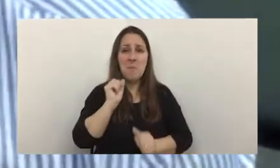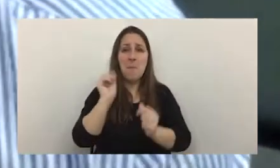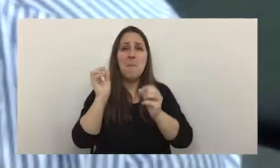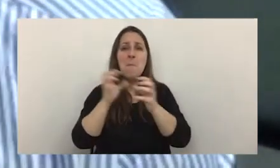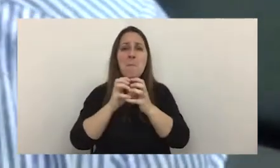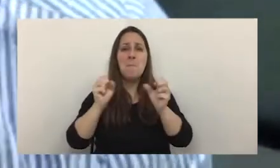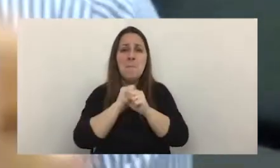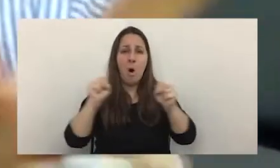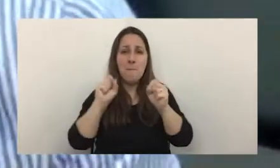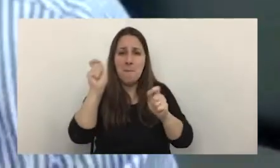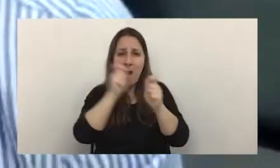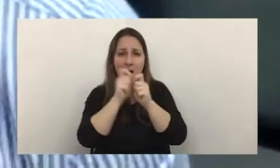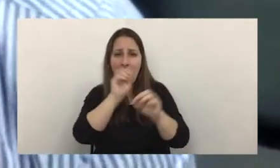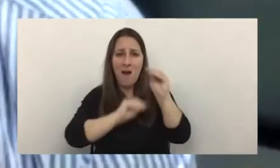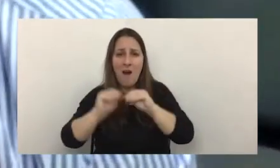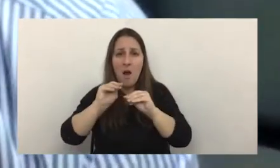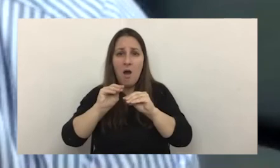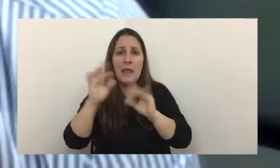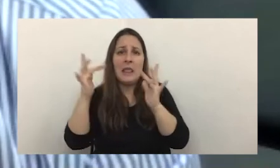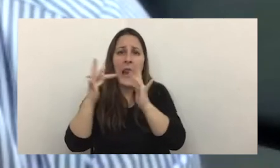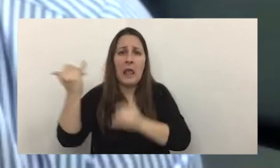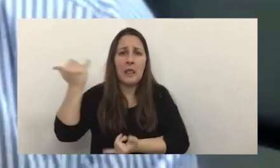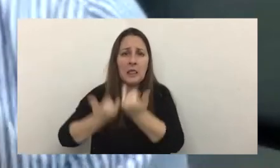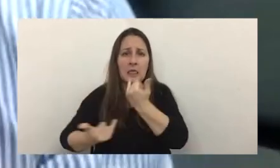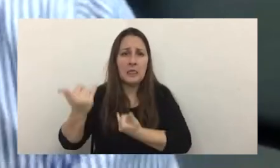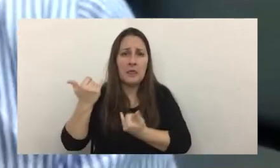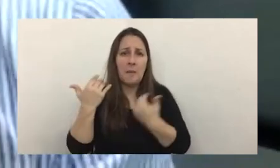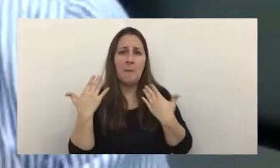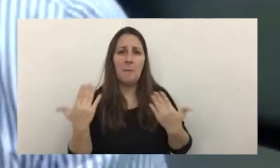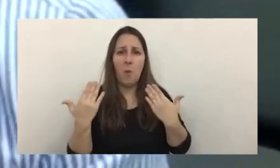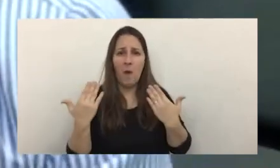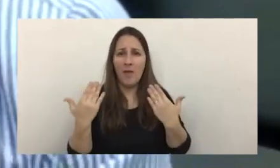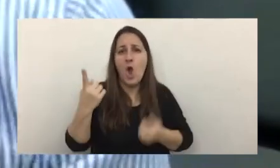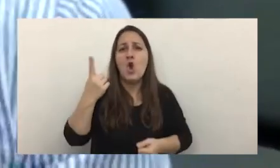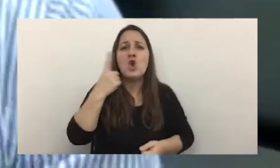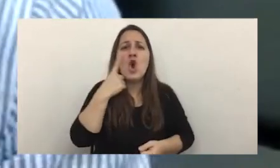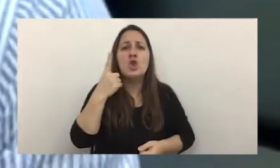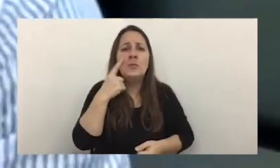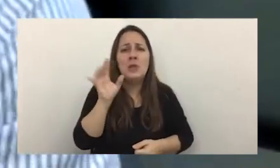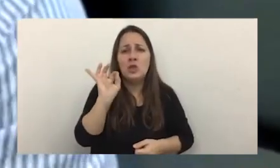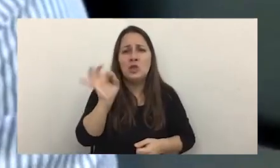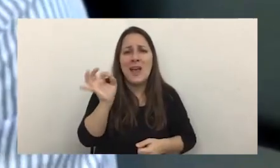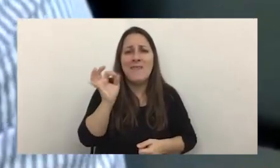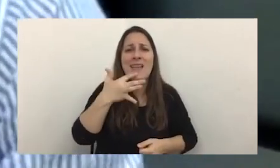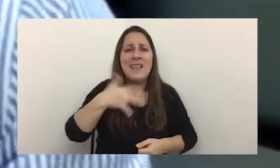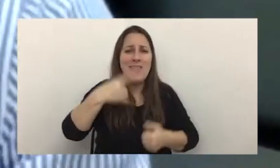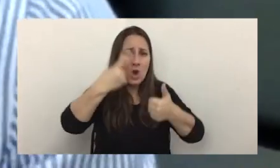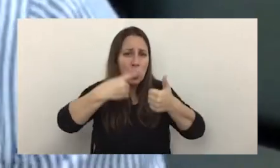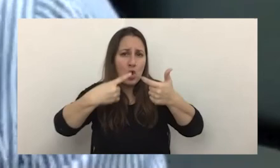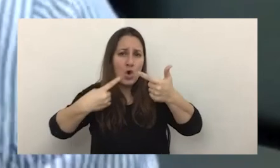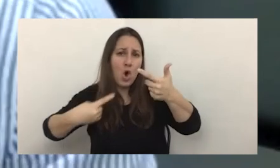incluso un reactor nuclear está en internet el conocimiento para hacer todas estas